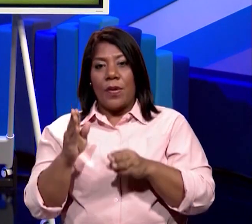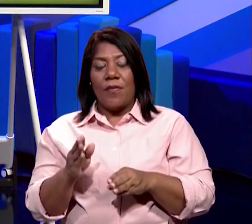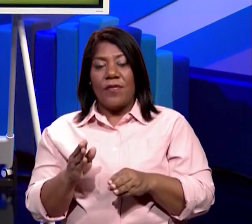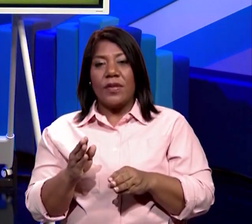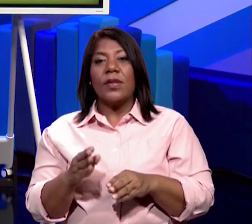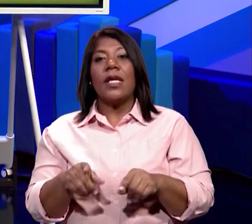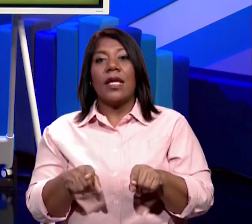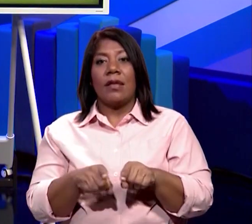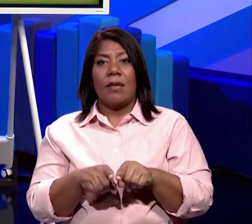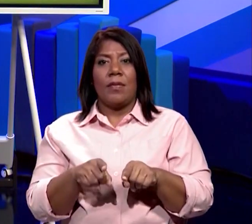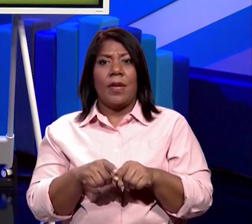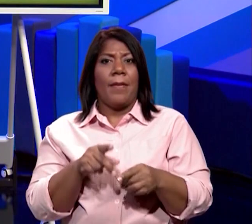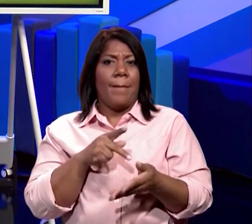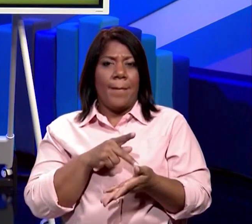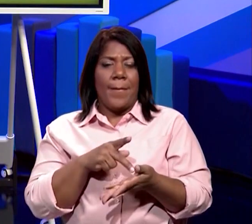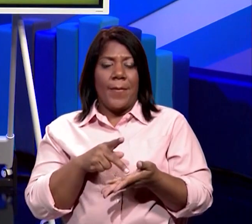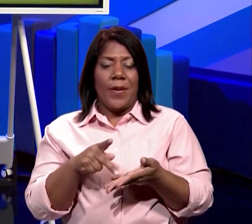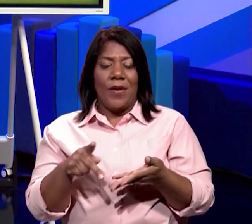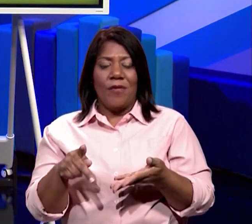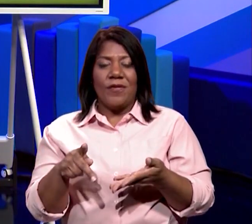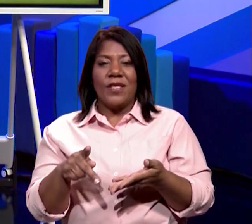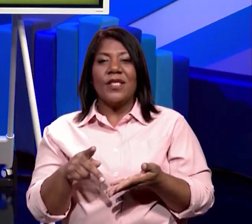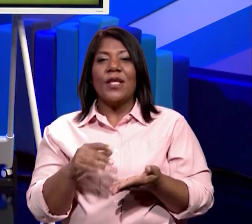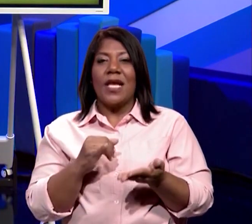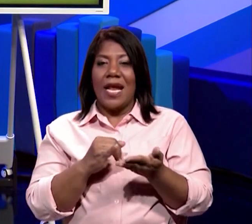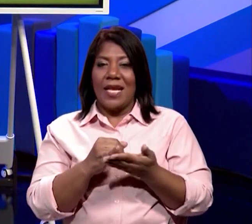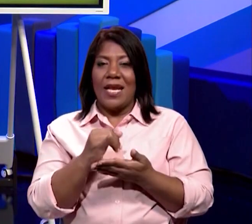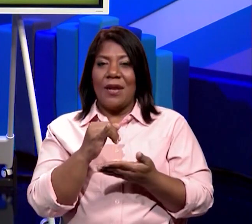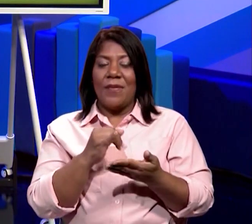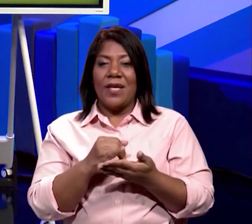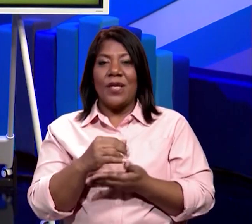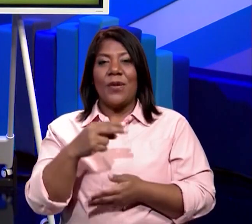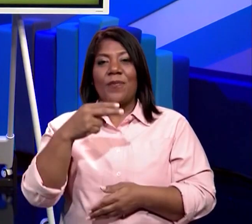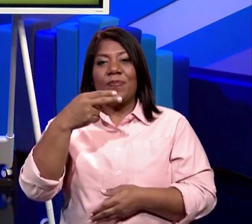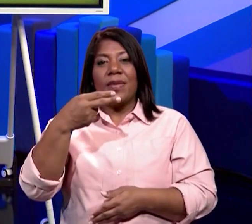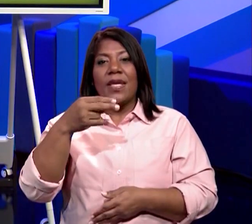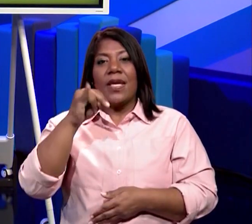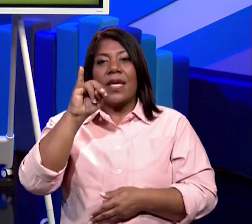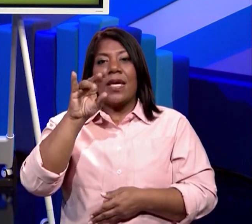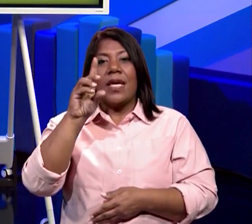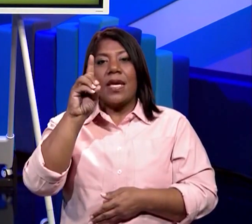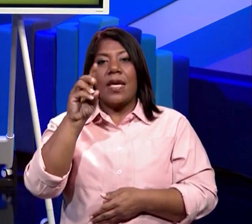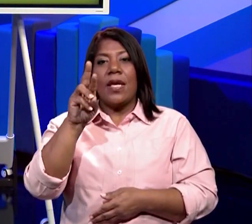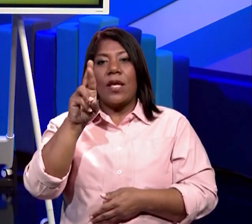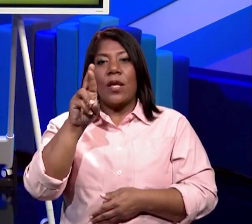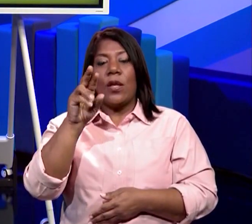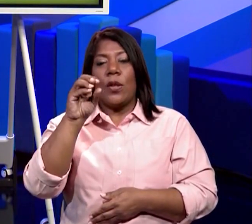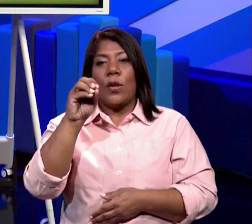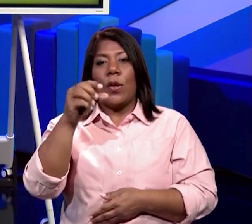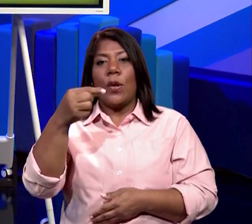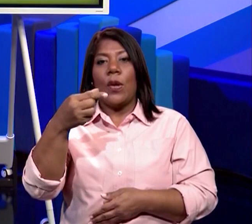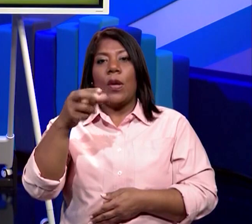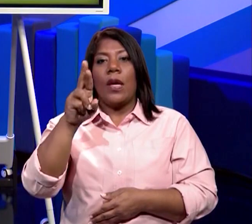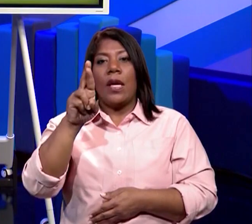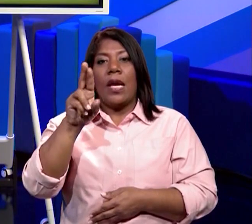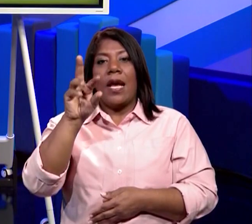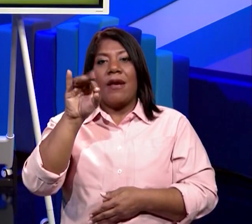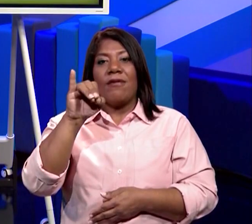Hidrográficas. Bien, chicos, por acá vamos a ver otros ríos sumamente importantes.